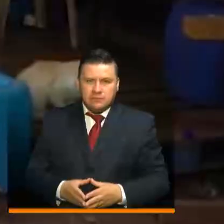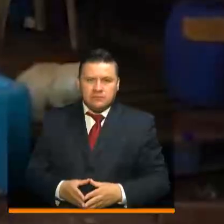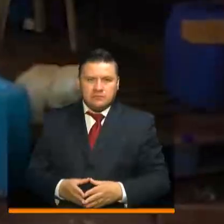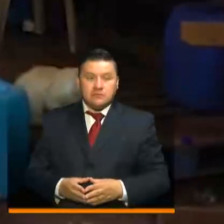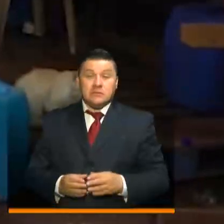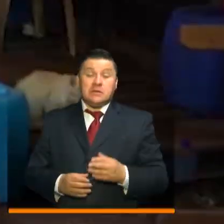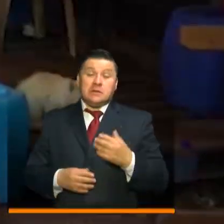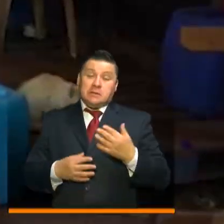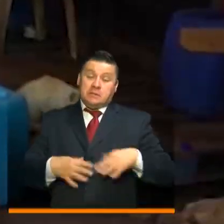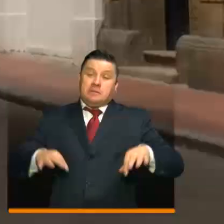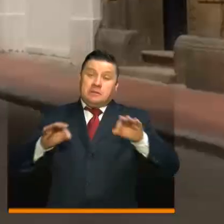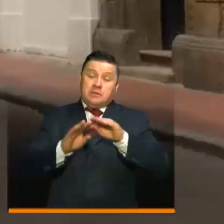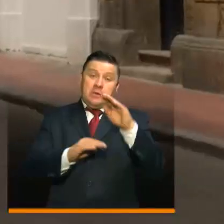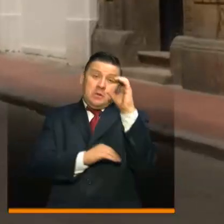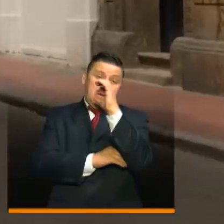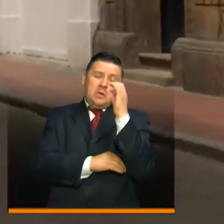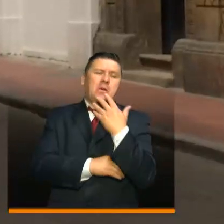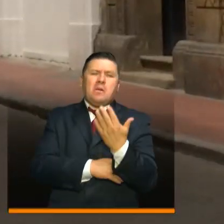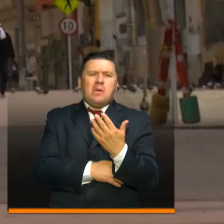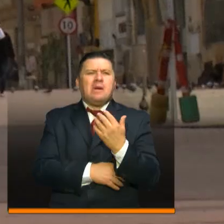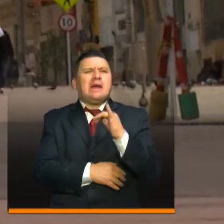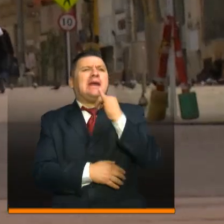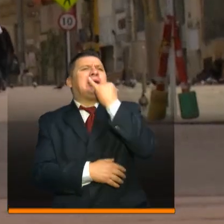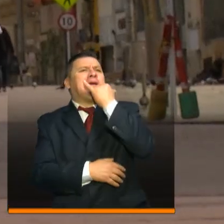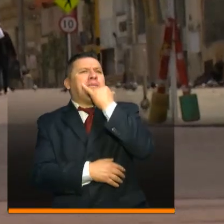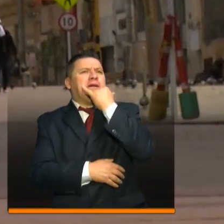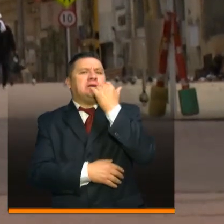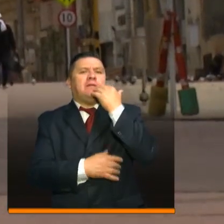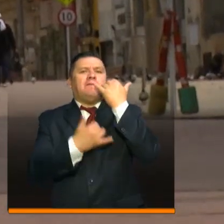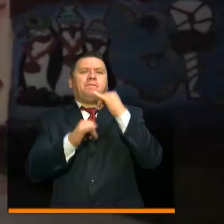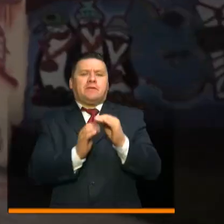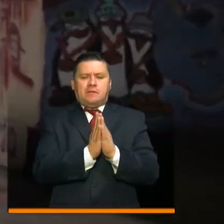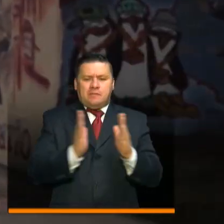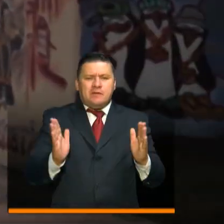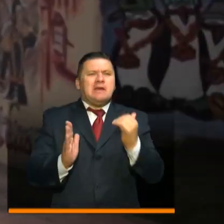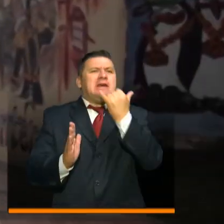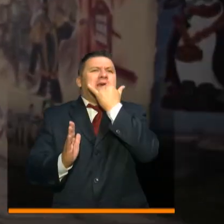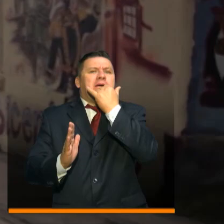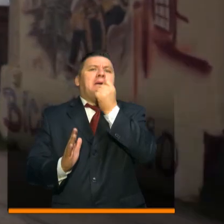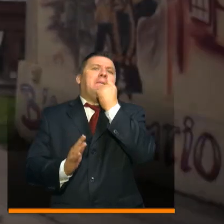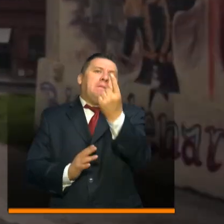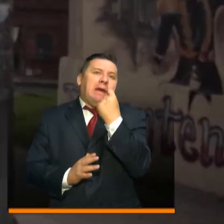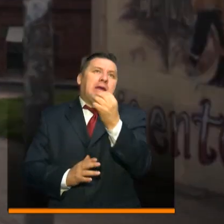Una de las más recurrentes entre los colombianos es la de qué va a pasar cuando se acabe el periodo de cuarentena.